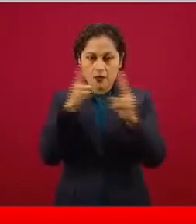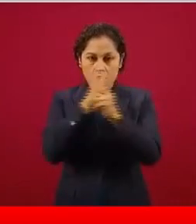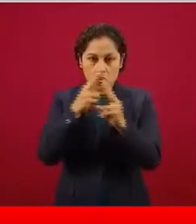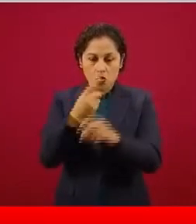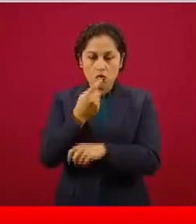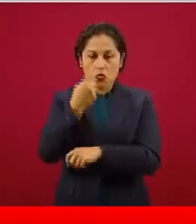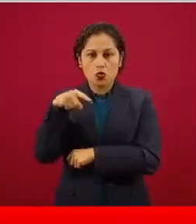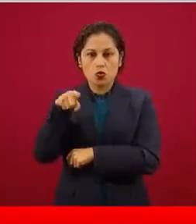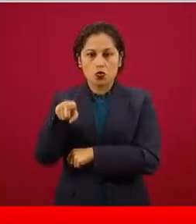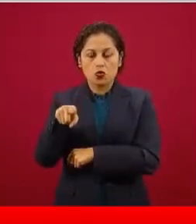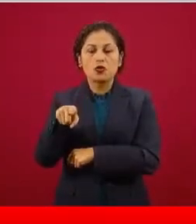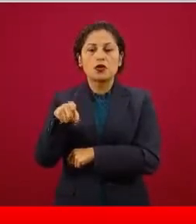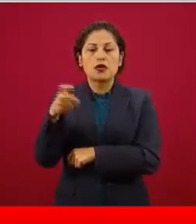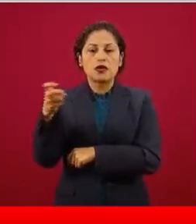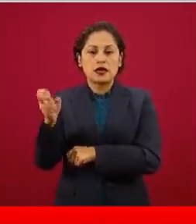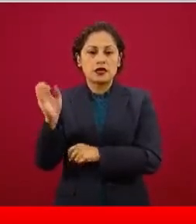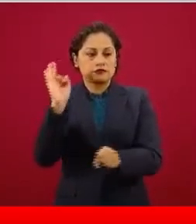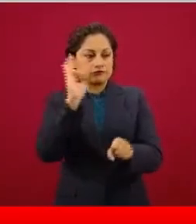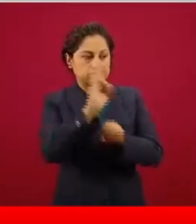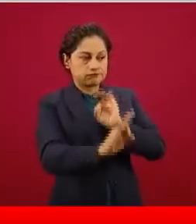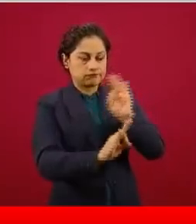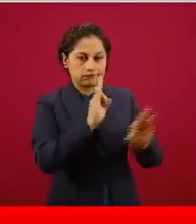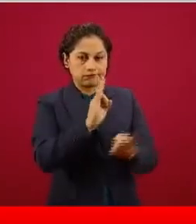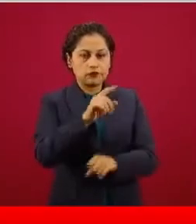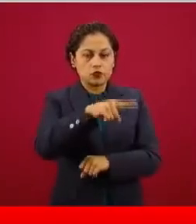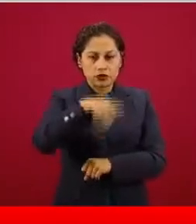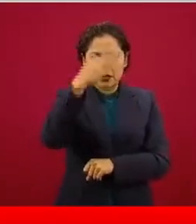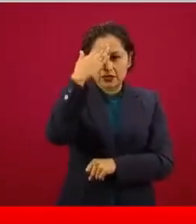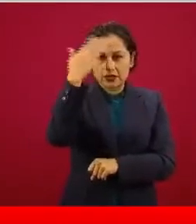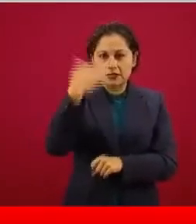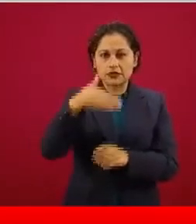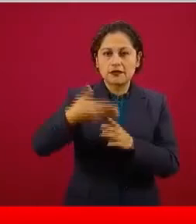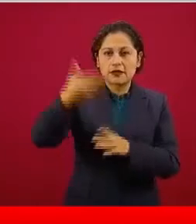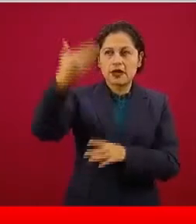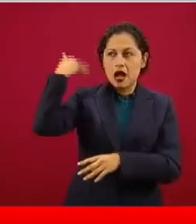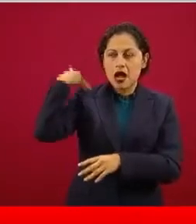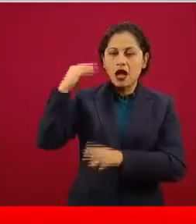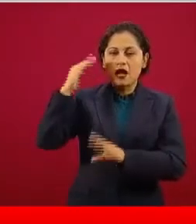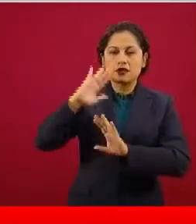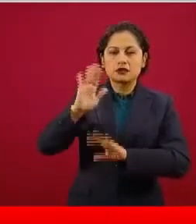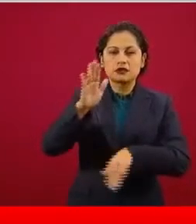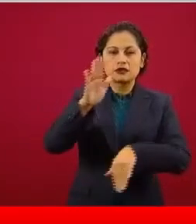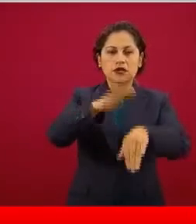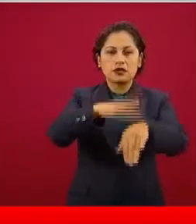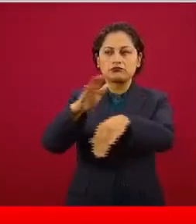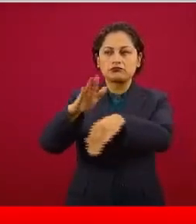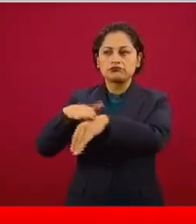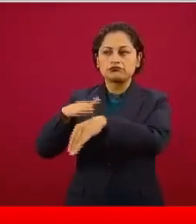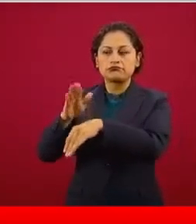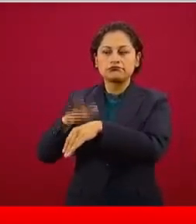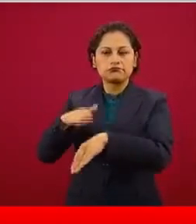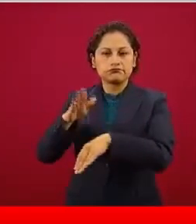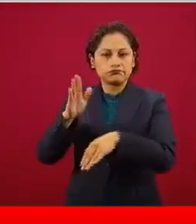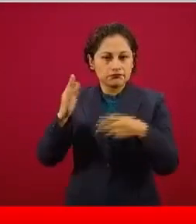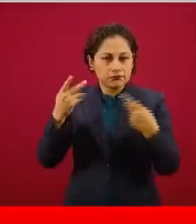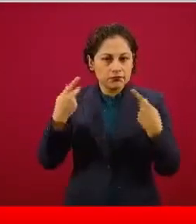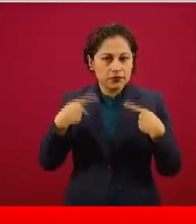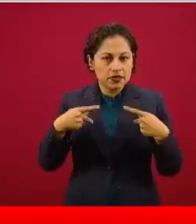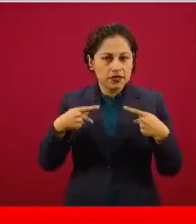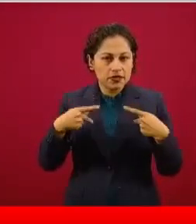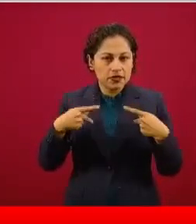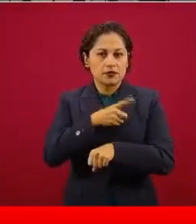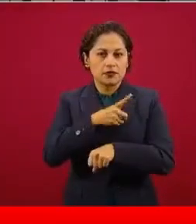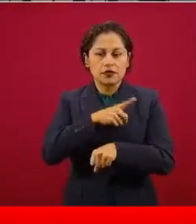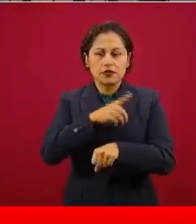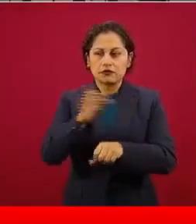conocida por ustedes y estamos avanzando en la conformación de los equipos de atención en el modelo que creó la Secretaría de